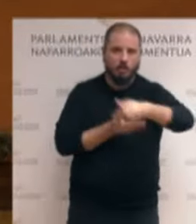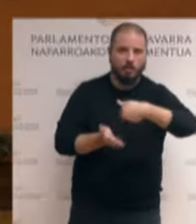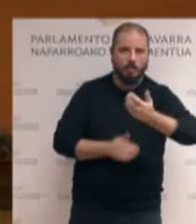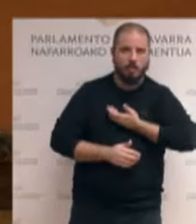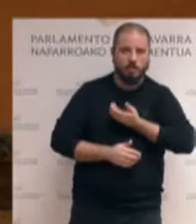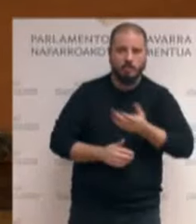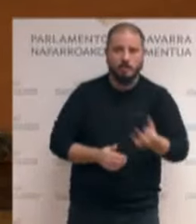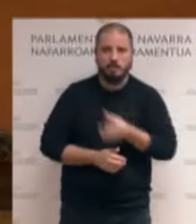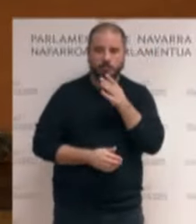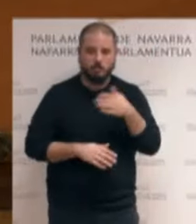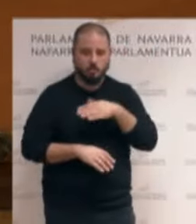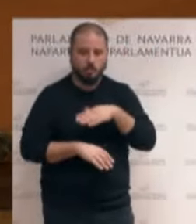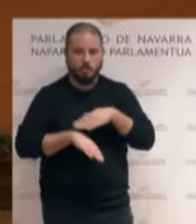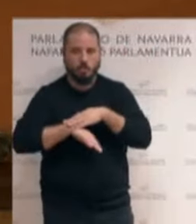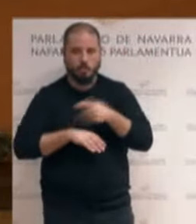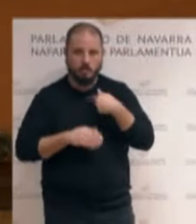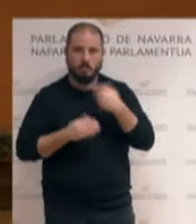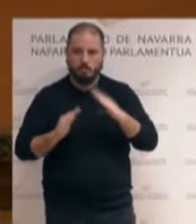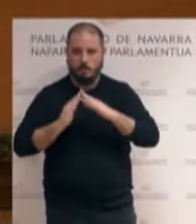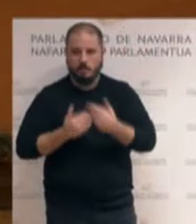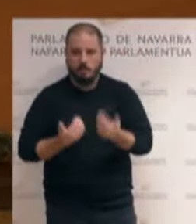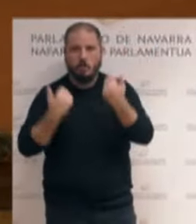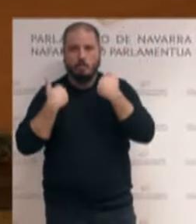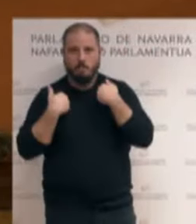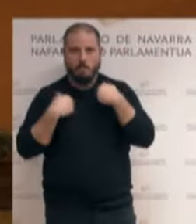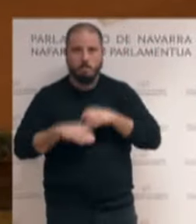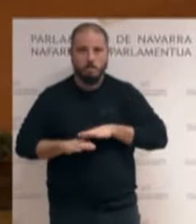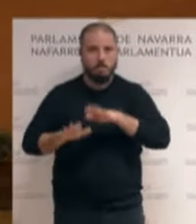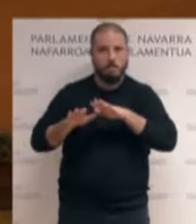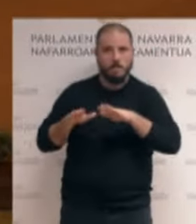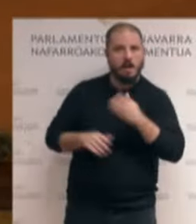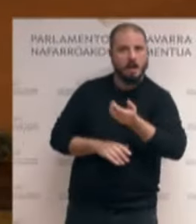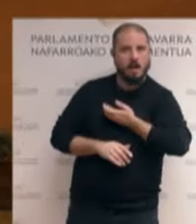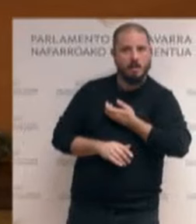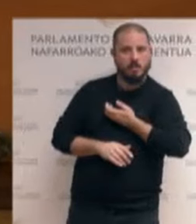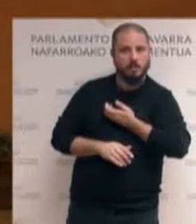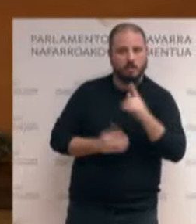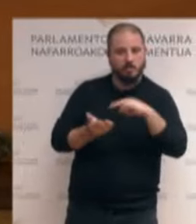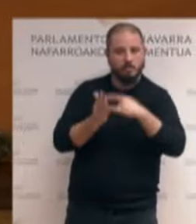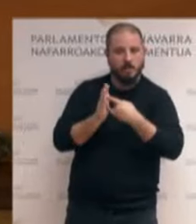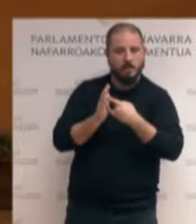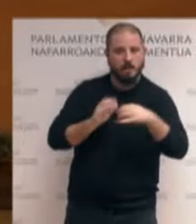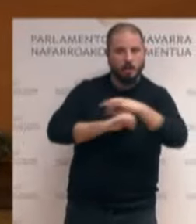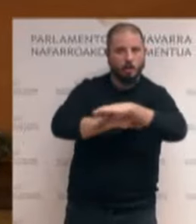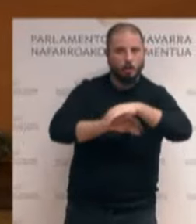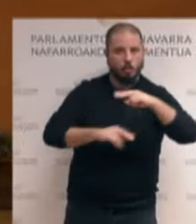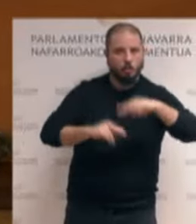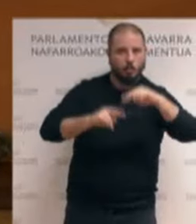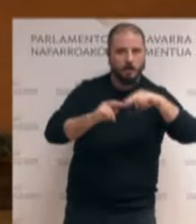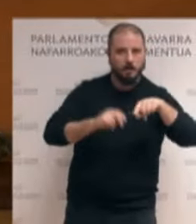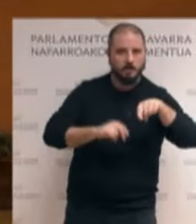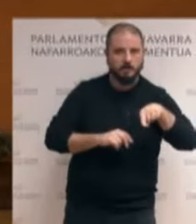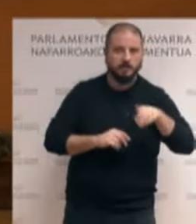el Gobierno tiene competencias en materia de vivienda, pero los ayuntamientos lo tienen en materia de planificación urbanística. Y hace falta